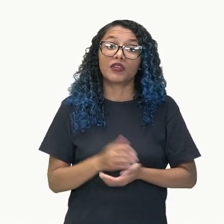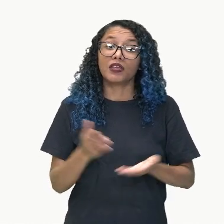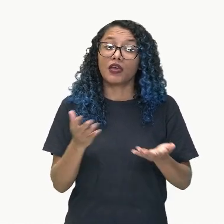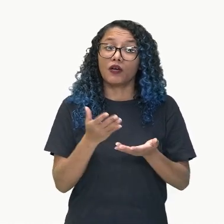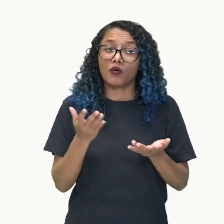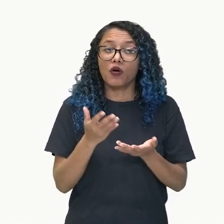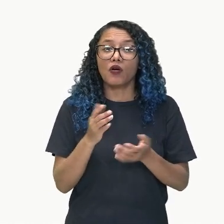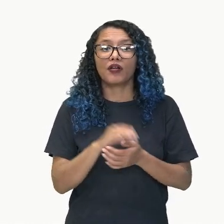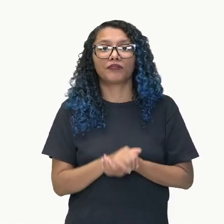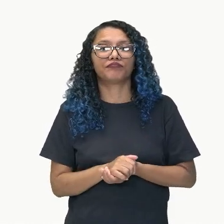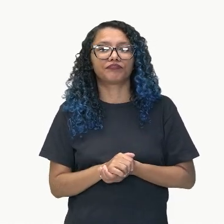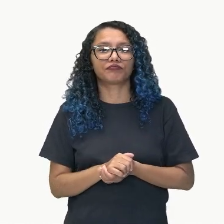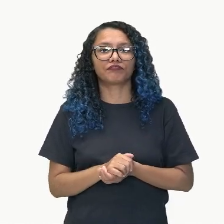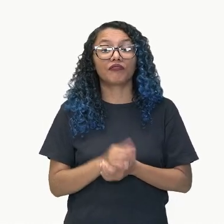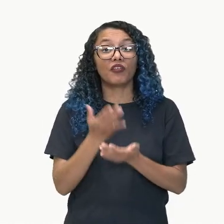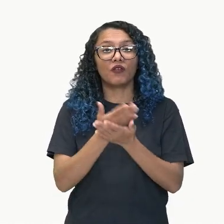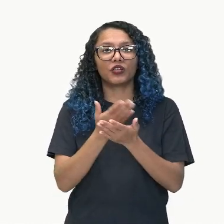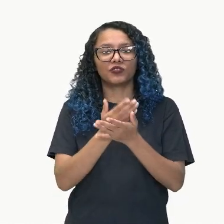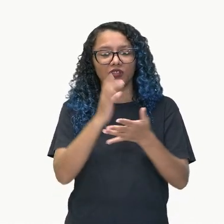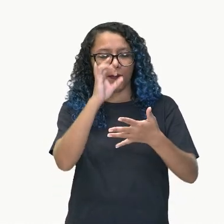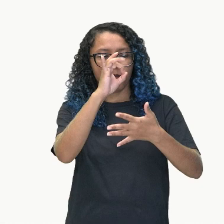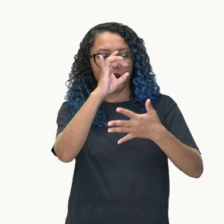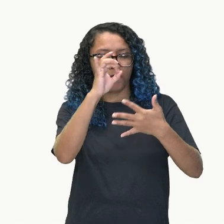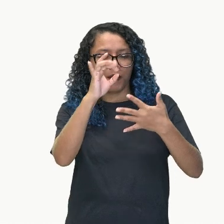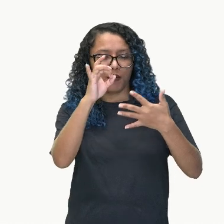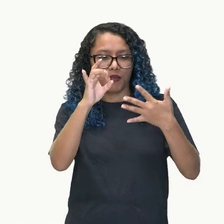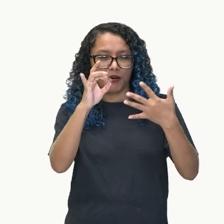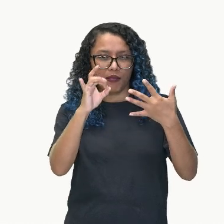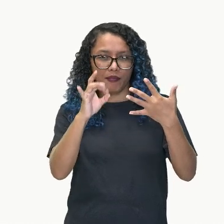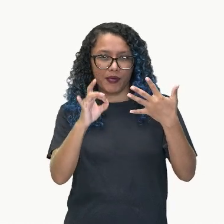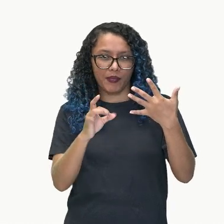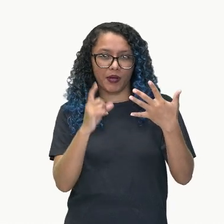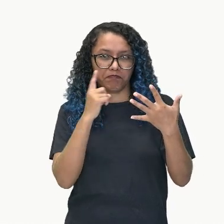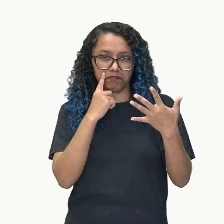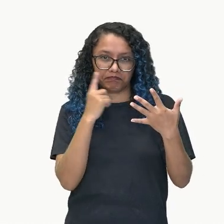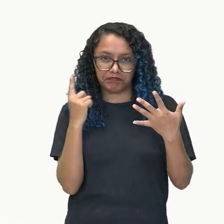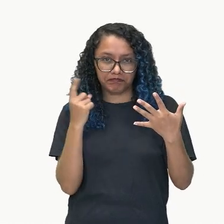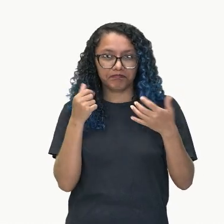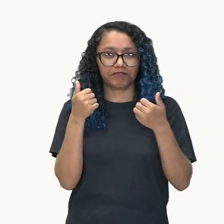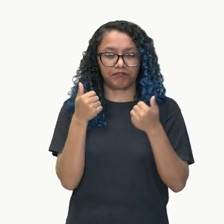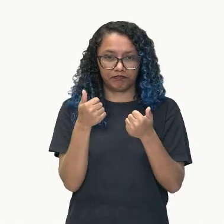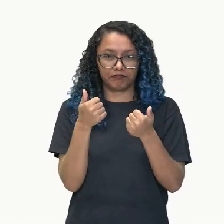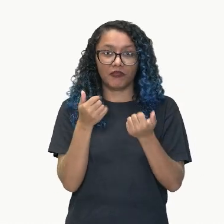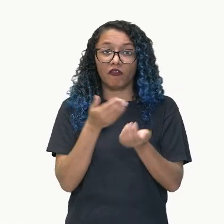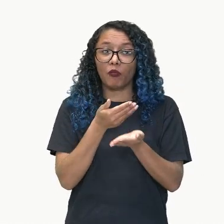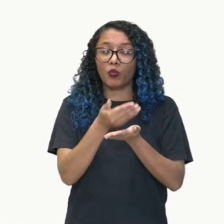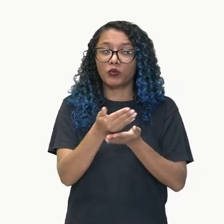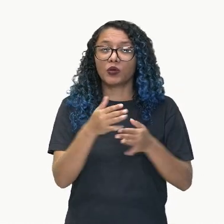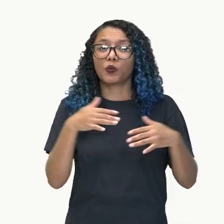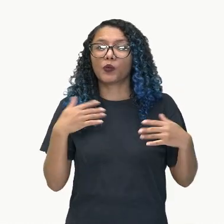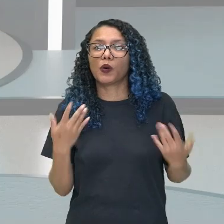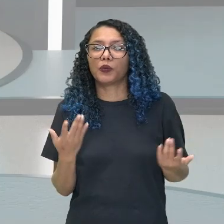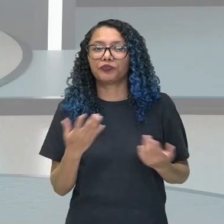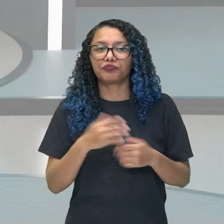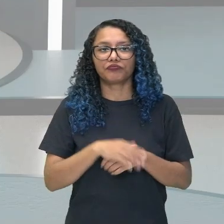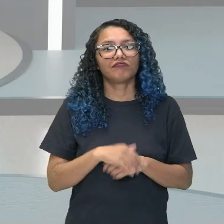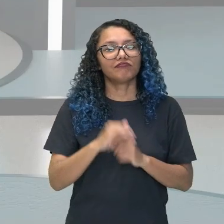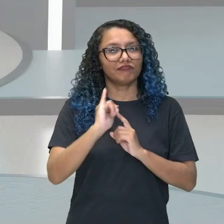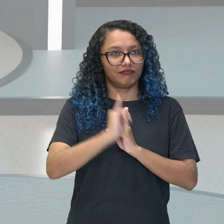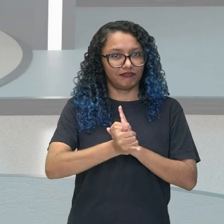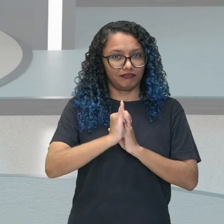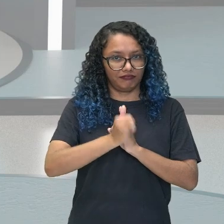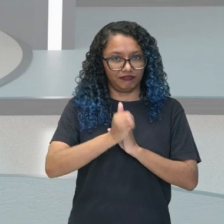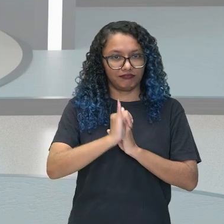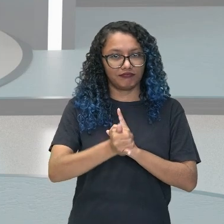uno de esos elementos narrativos. Comenzando con el narrador.